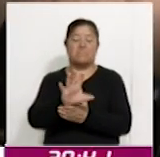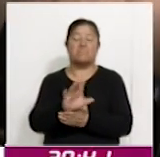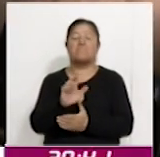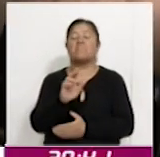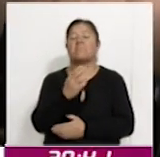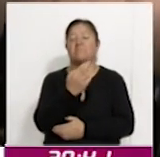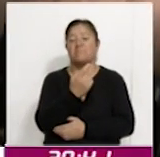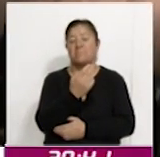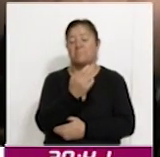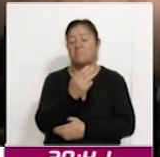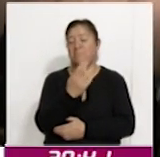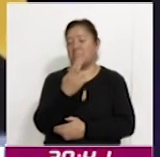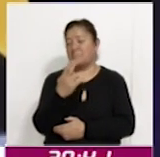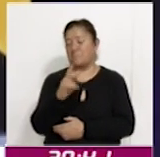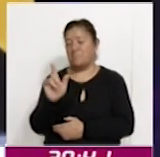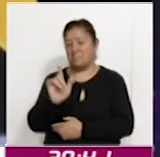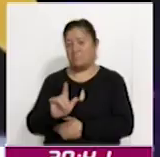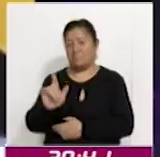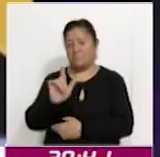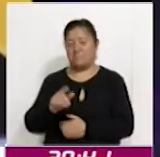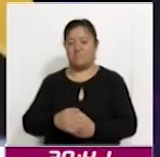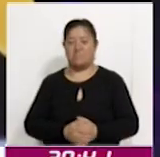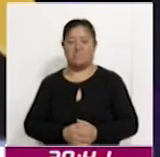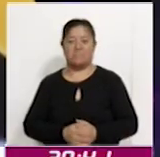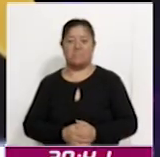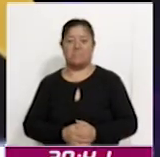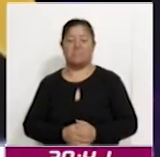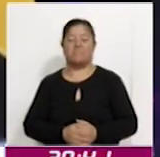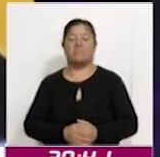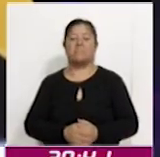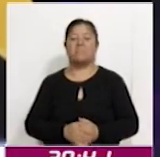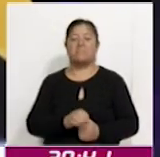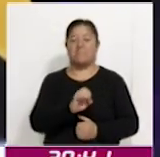de noviembre. Para Corazes Noticias, Edith López.